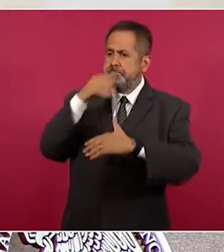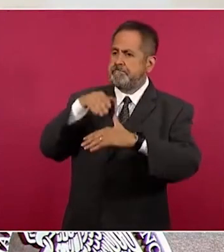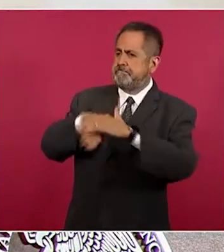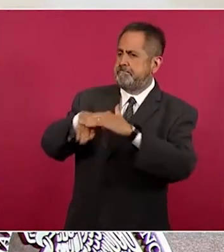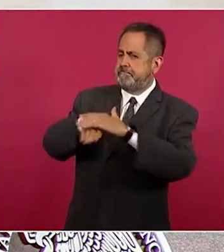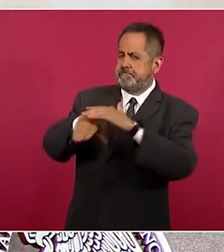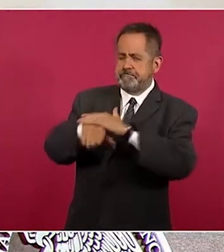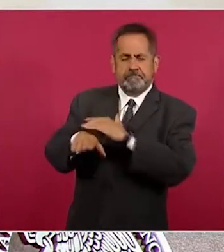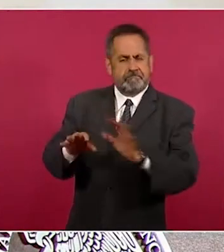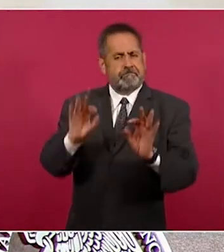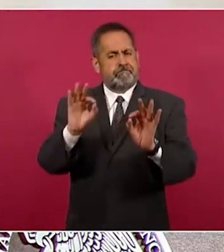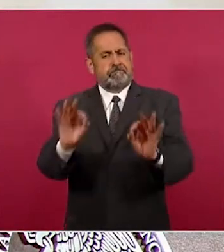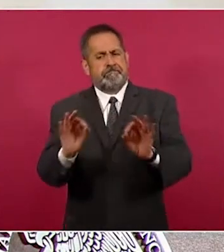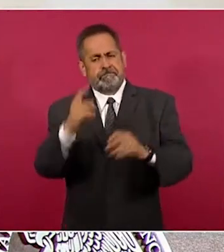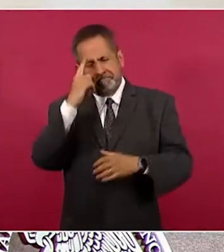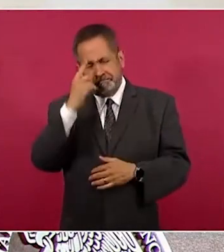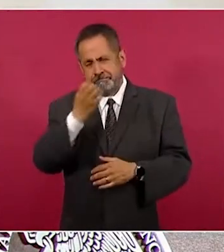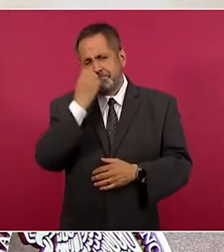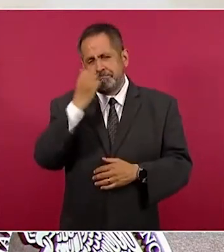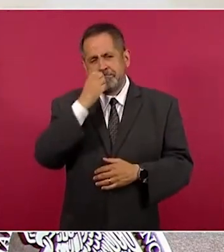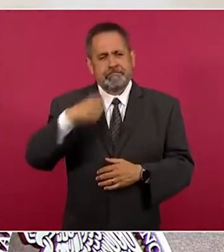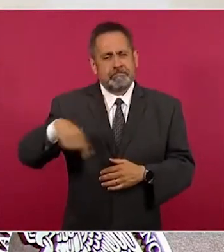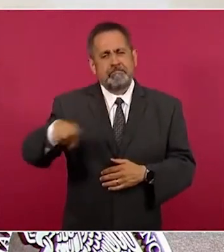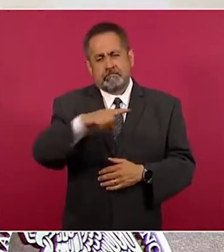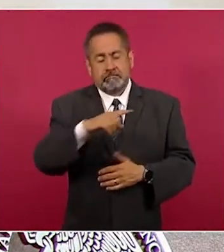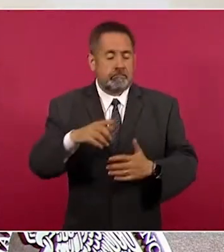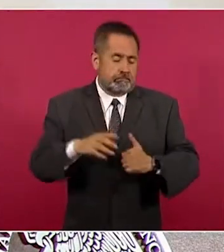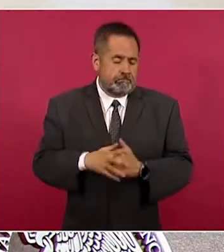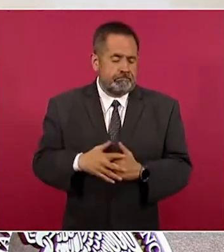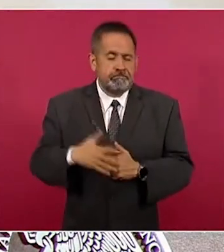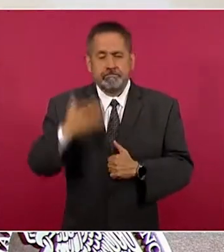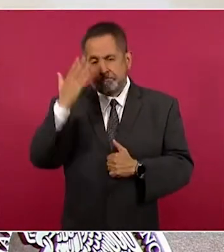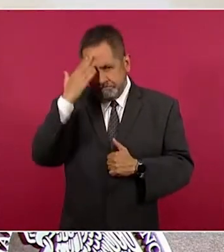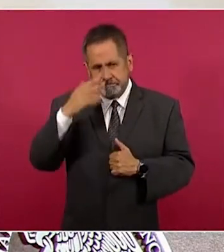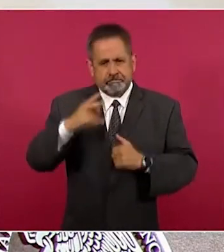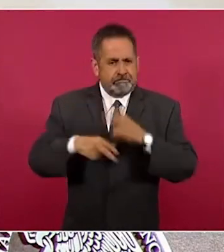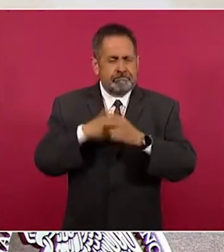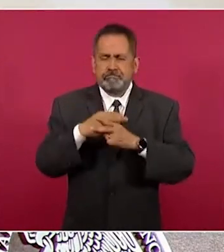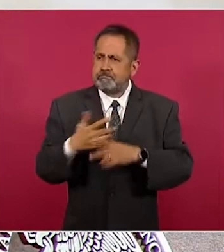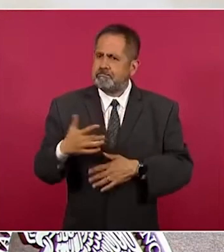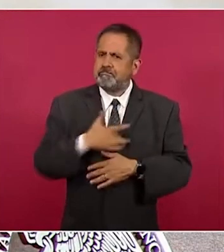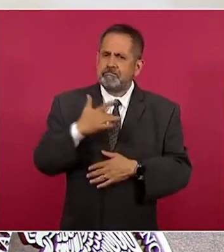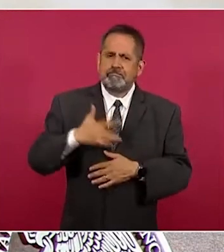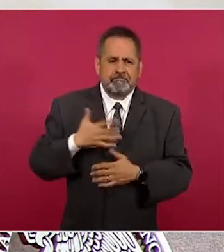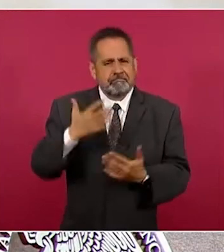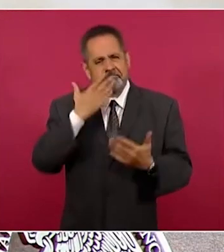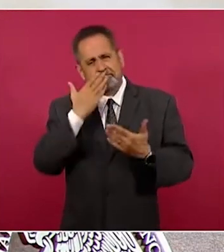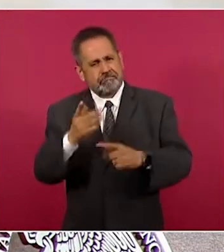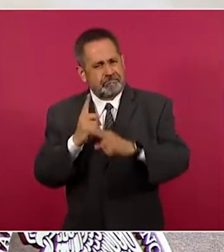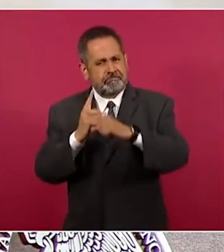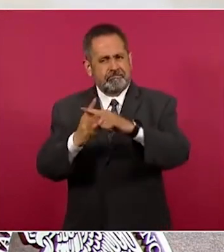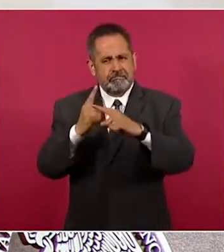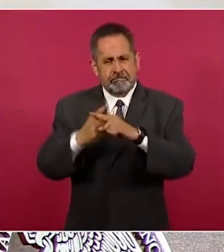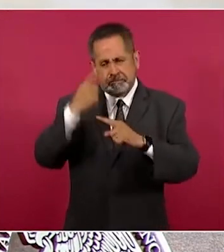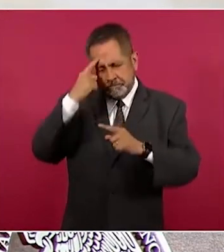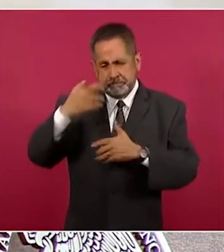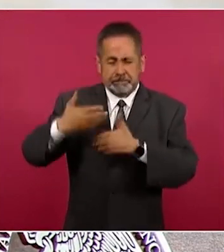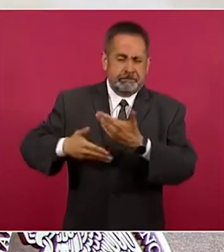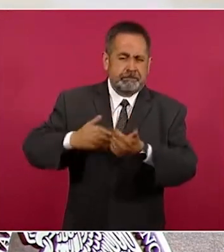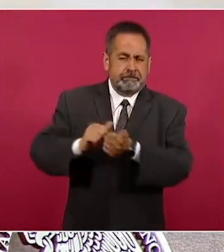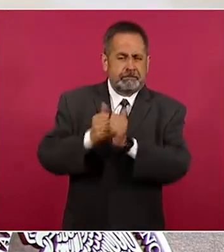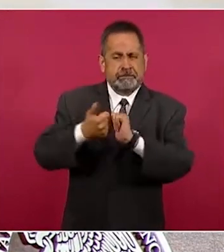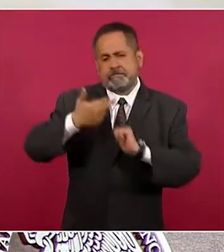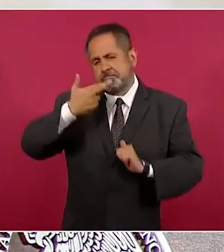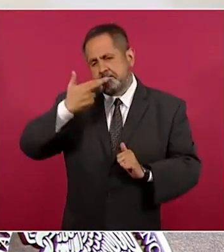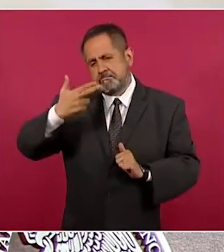aumento a los maestros, que tiene que ver con la federalización de la nómina, que es sumamente importante, y con el programa